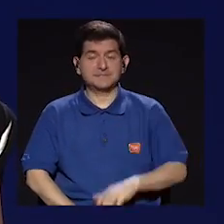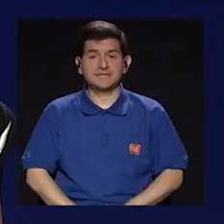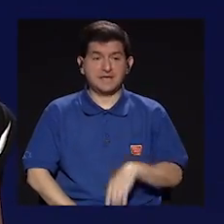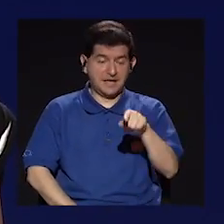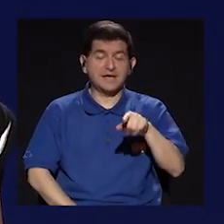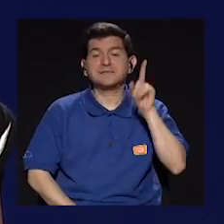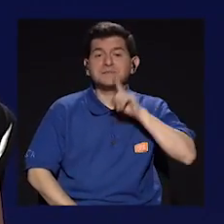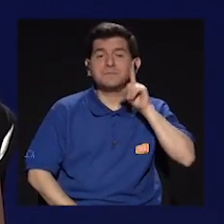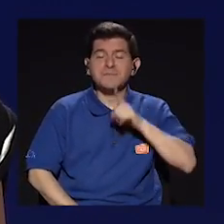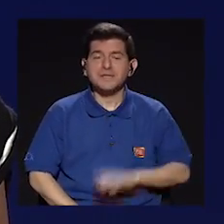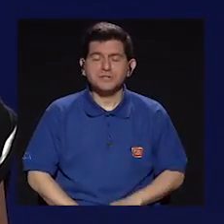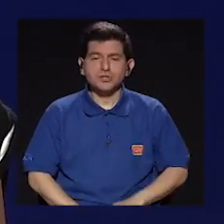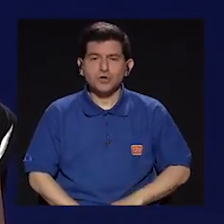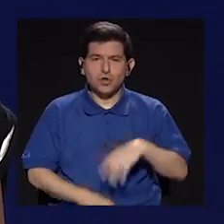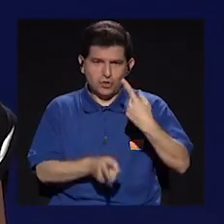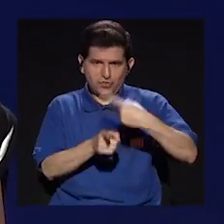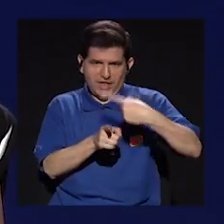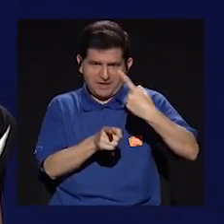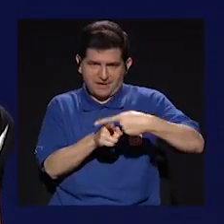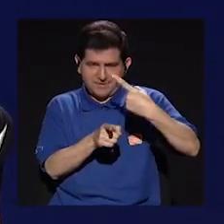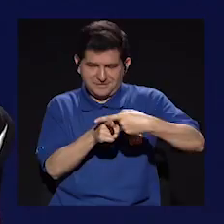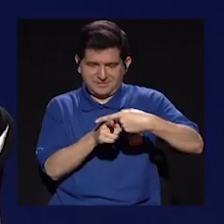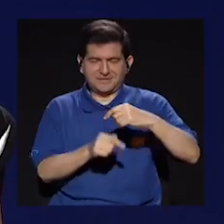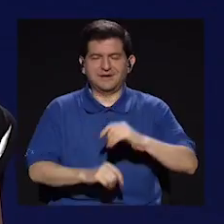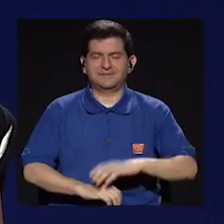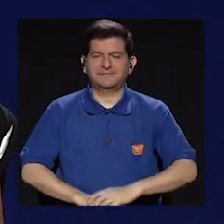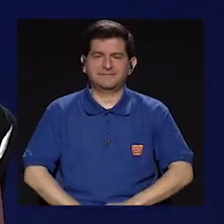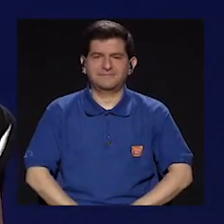Medea es un mito griego, ¿verdad?